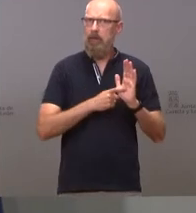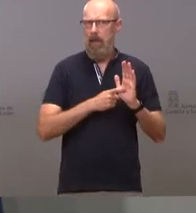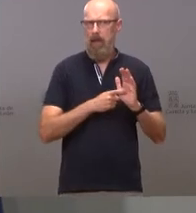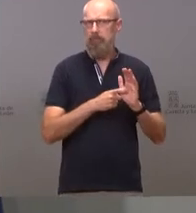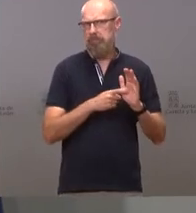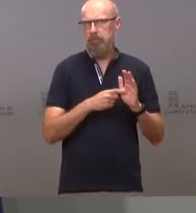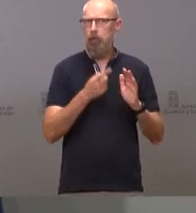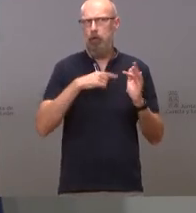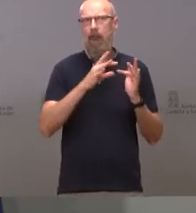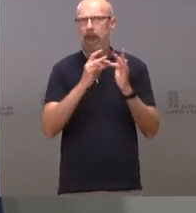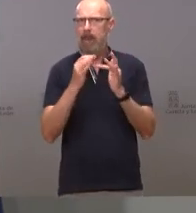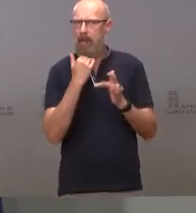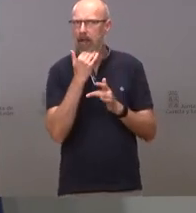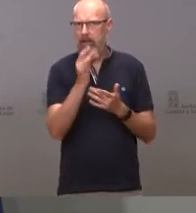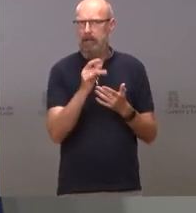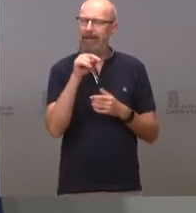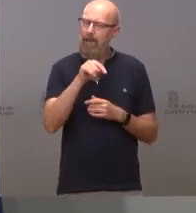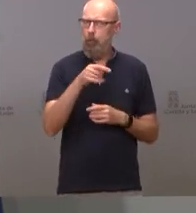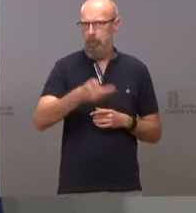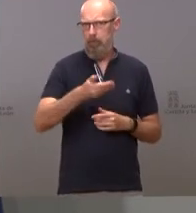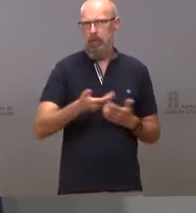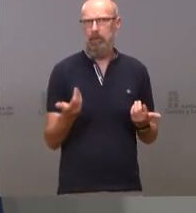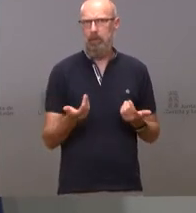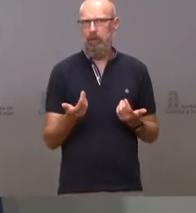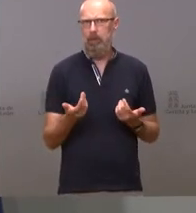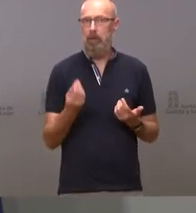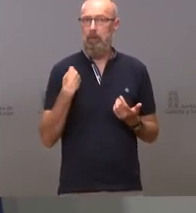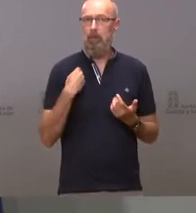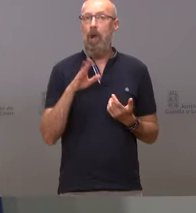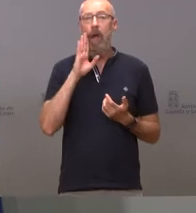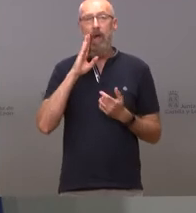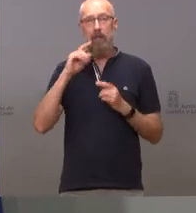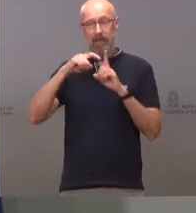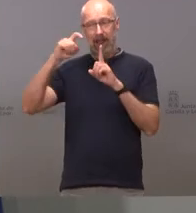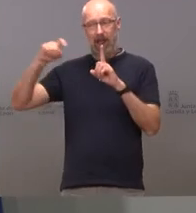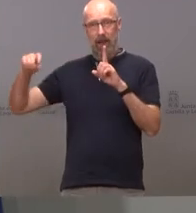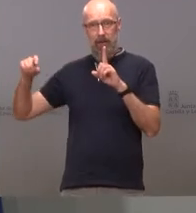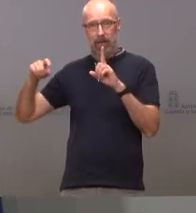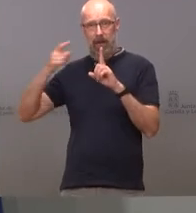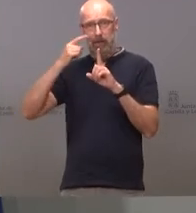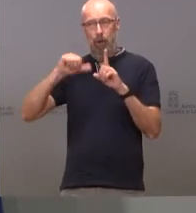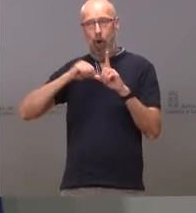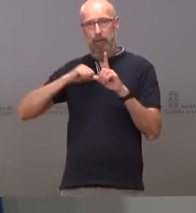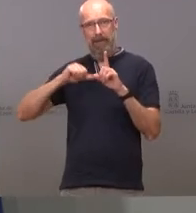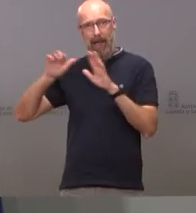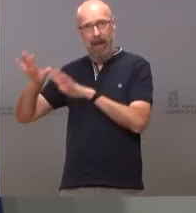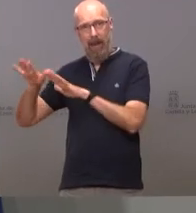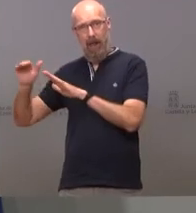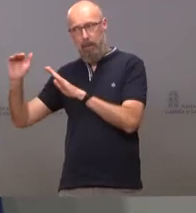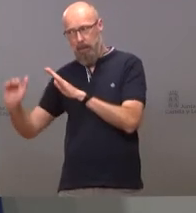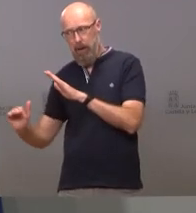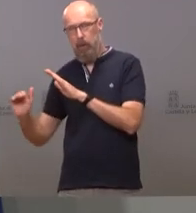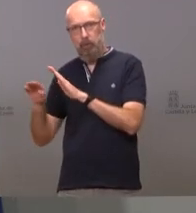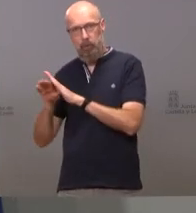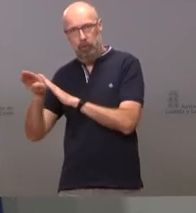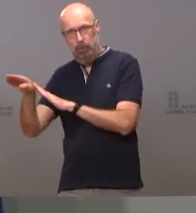lo que a nosotros nos preocupa nos preocupa es que esa curva que hemos visto antes de hospitalización y de ingresos en UCI siga siendo plana siga